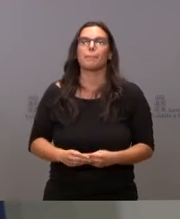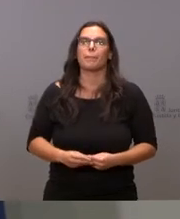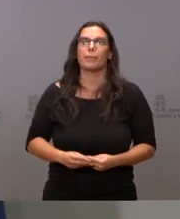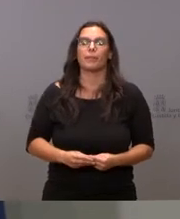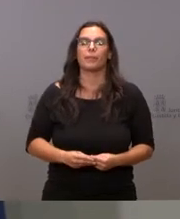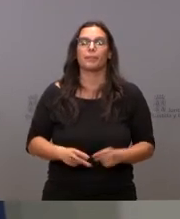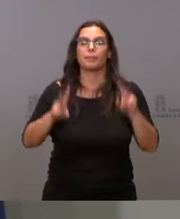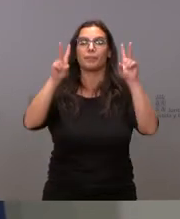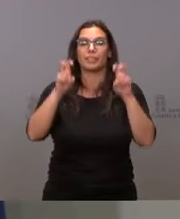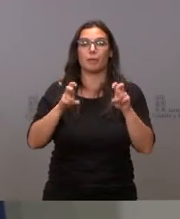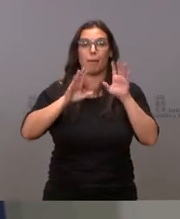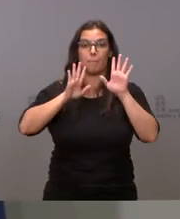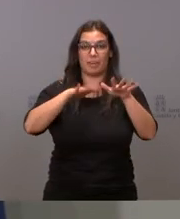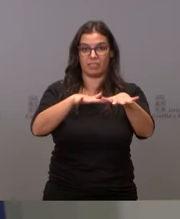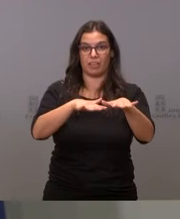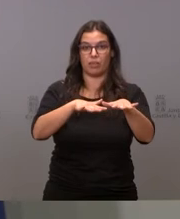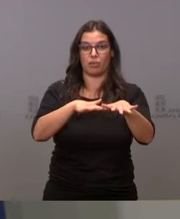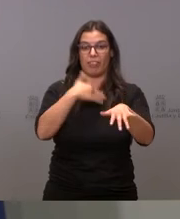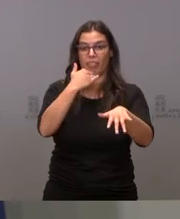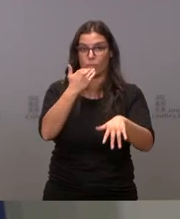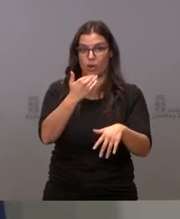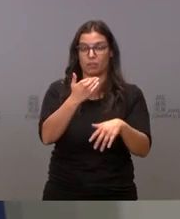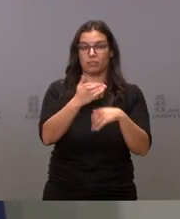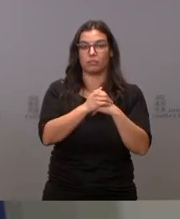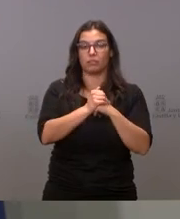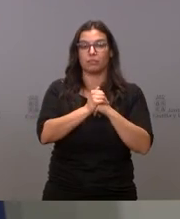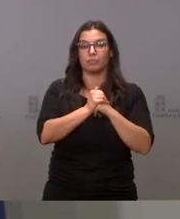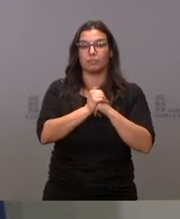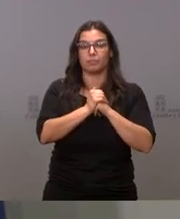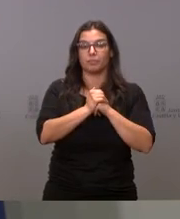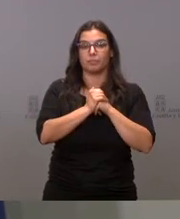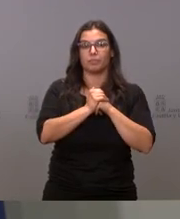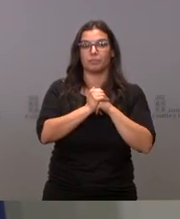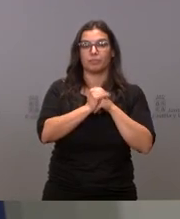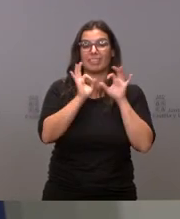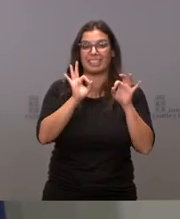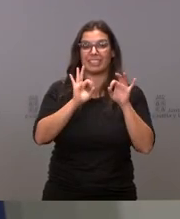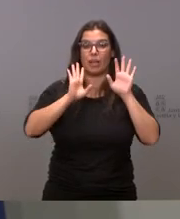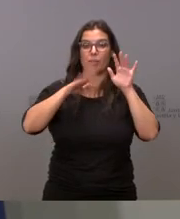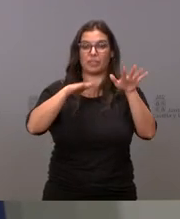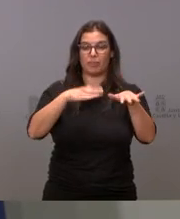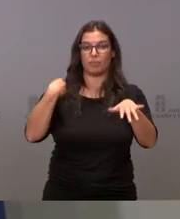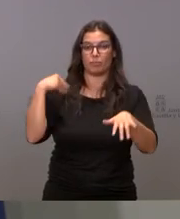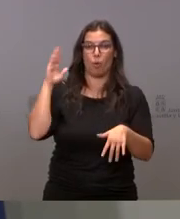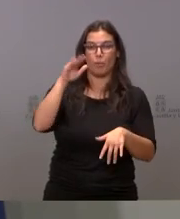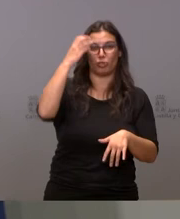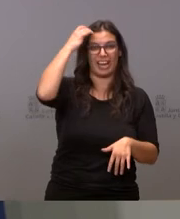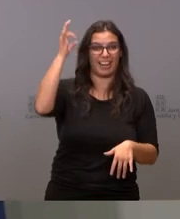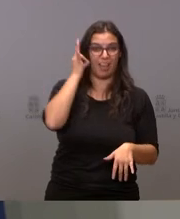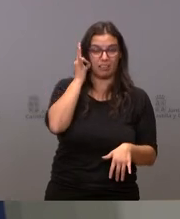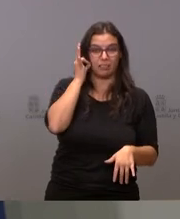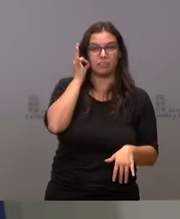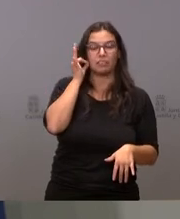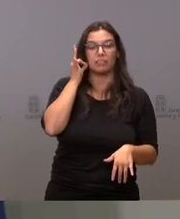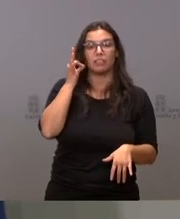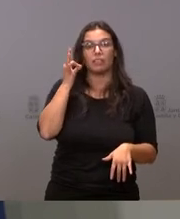sobre las manifestaciones en Zamora sobre la manifestación de Montana Reina no